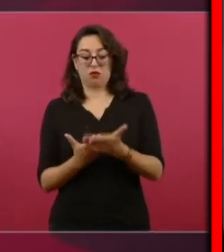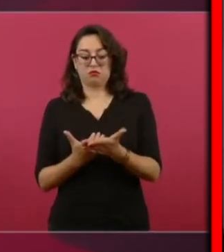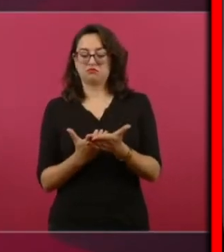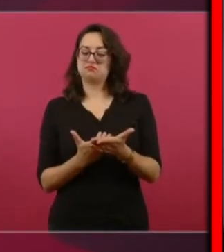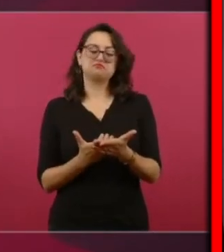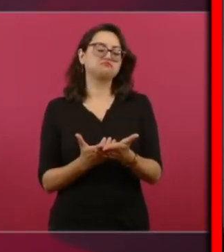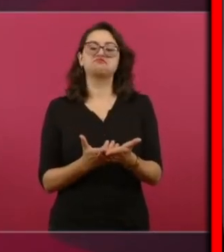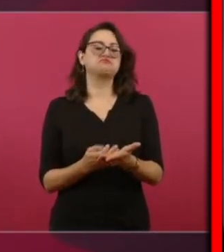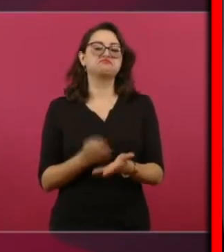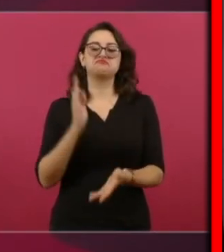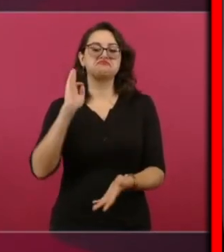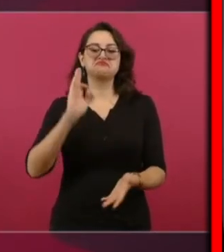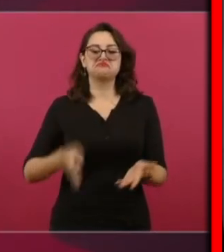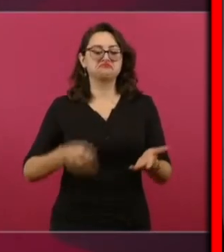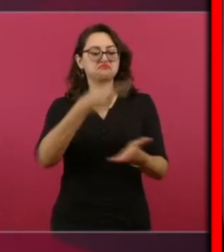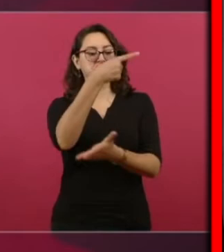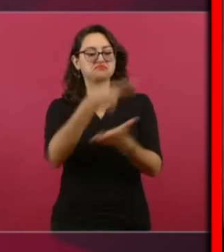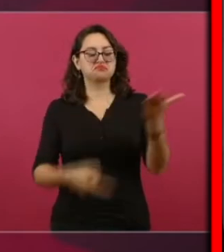el pleito